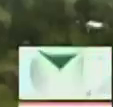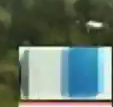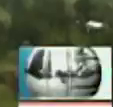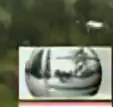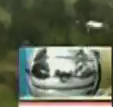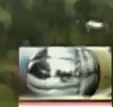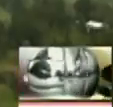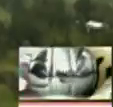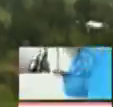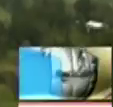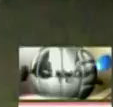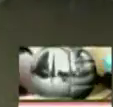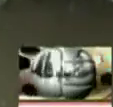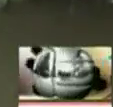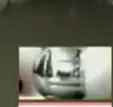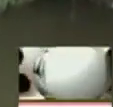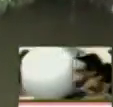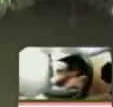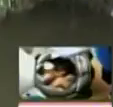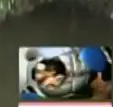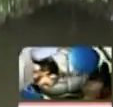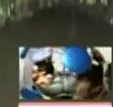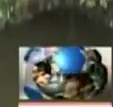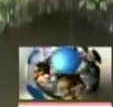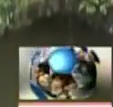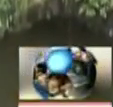Y que la tranquilidad te llama